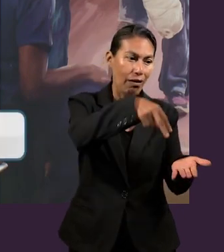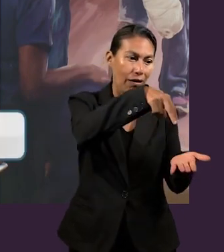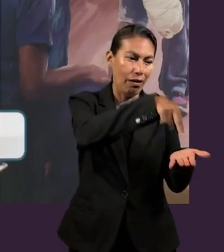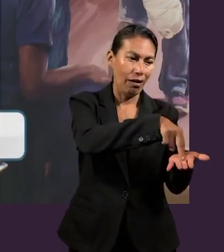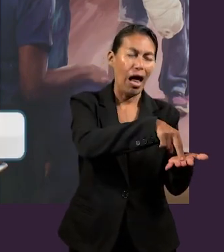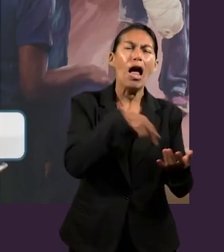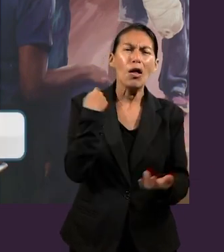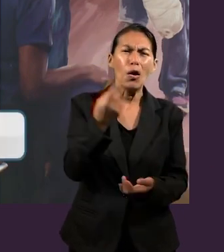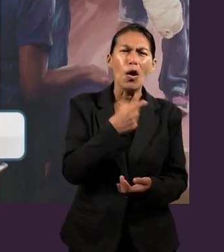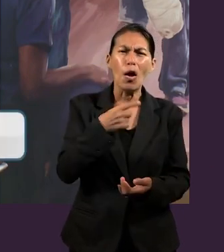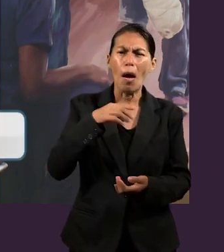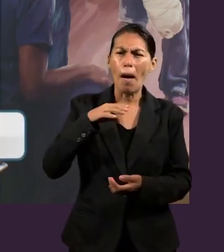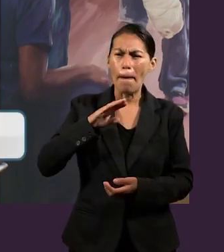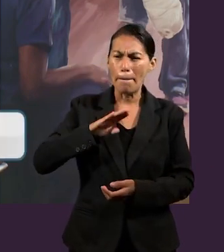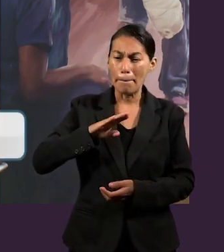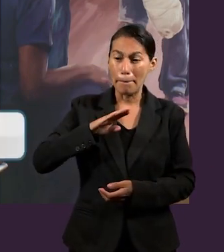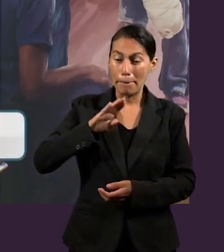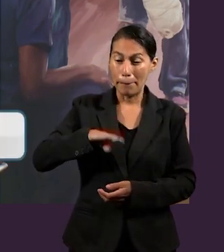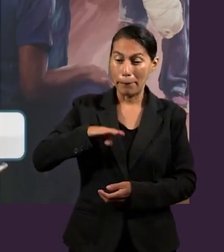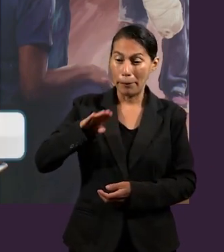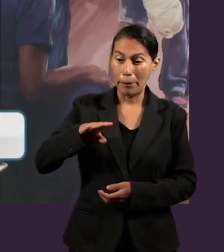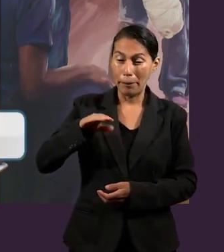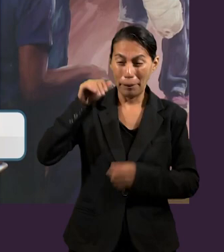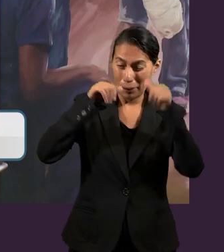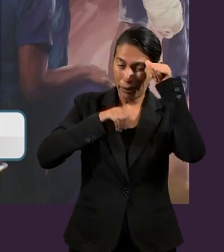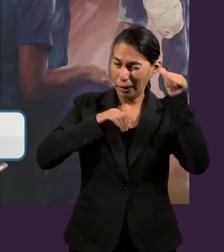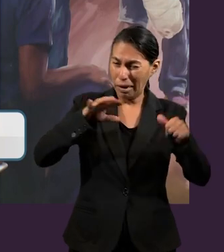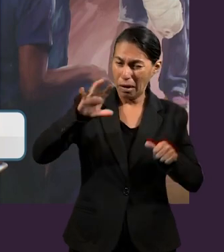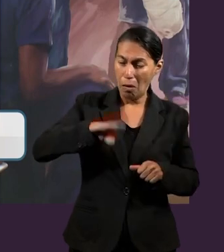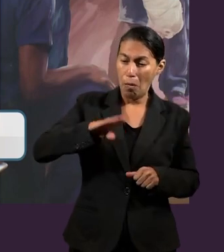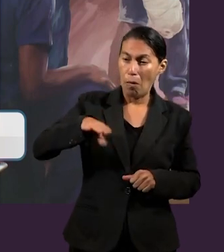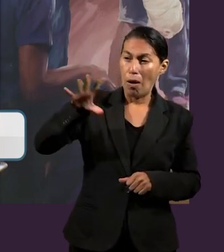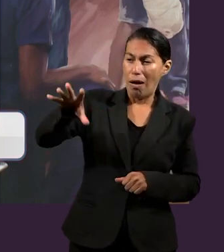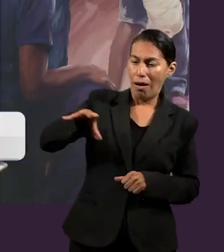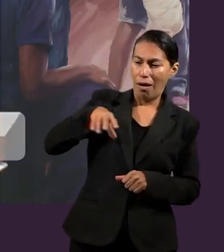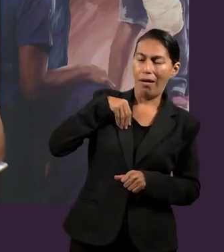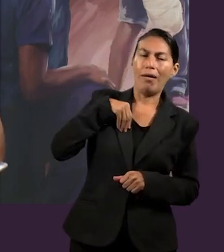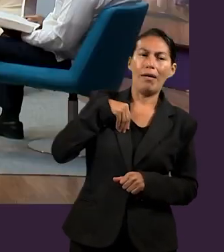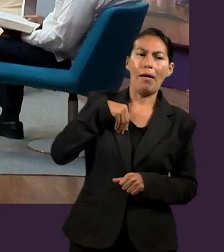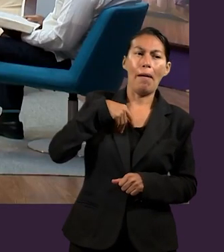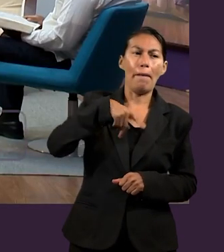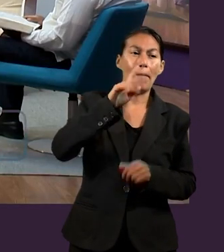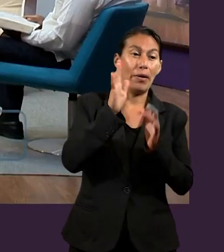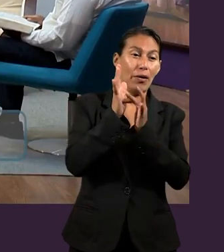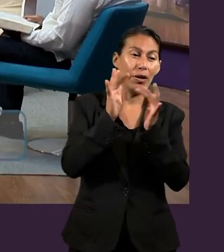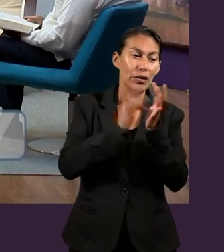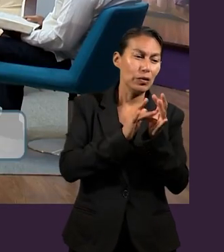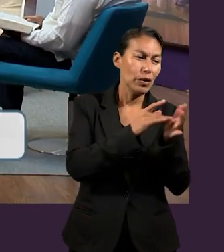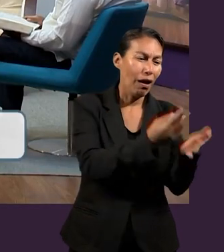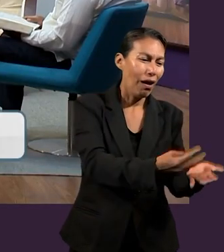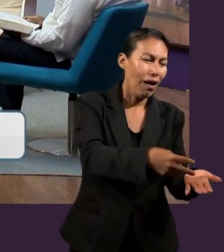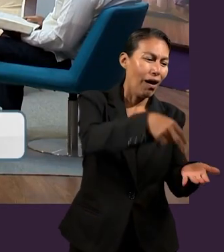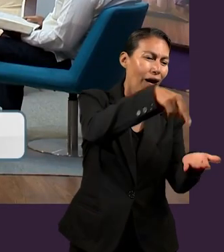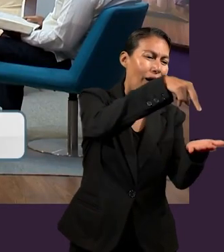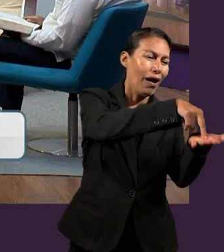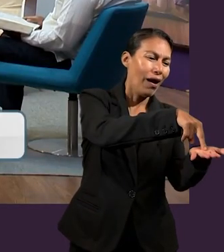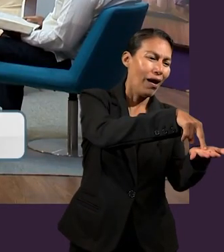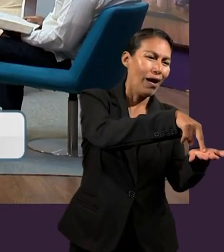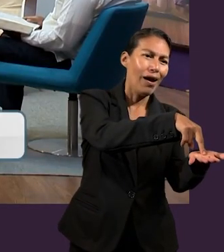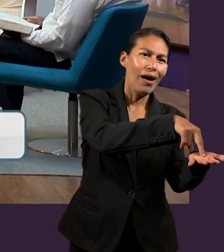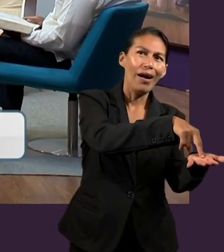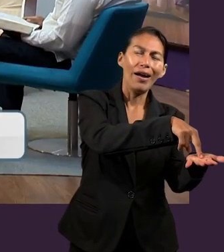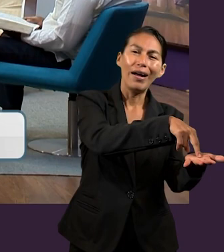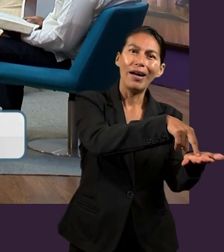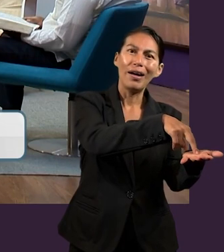estábamos muertos en nuestros pecados. La gracia de Dios los ha salvado. Y es increíble cómo la gracia de